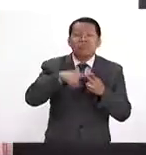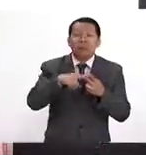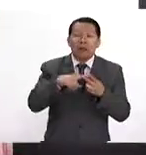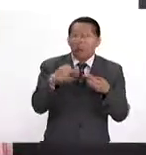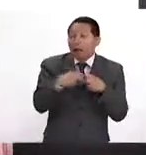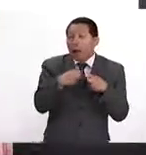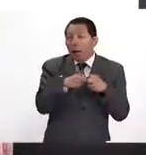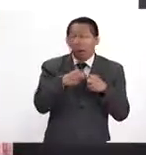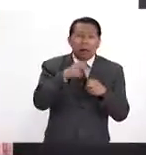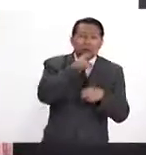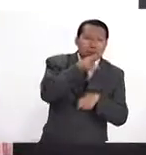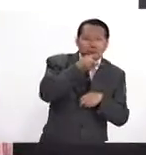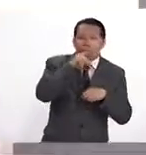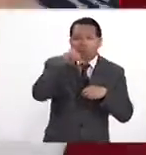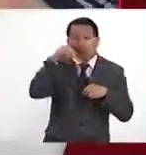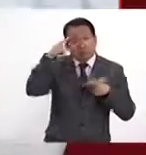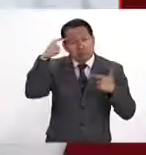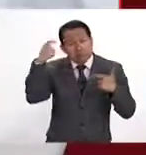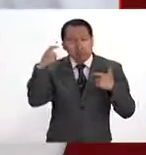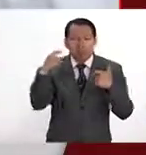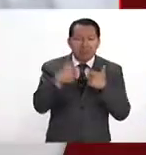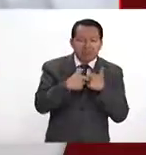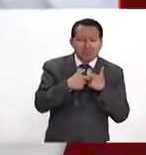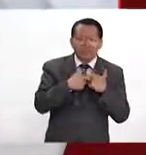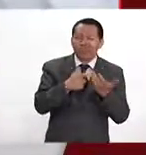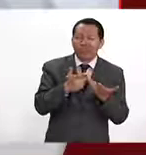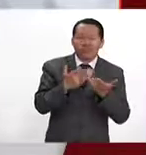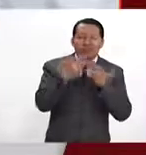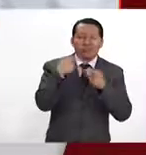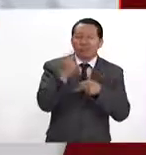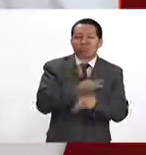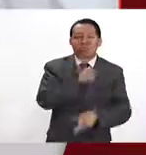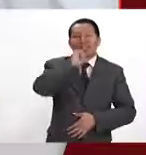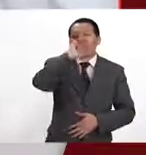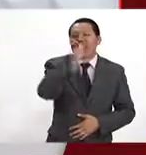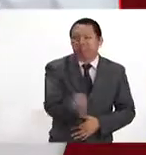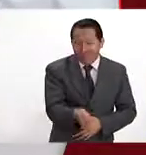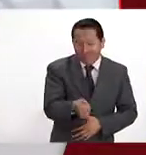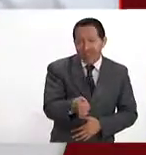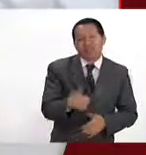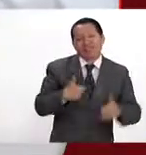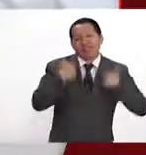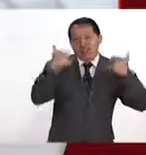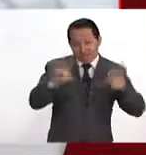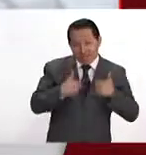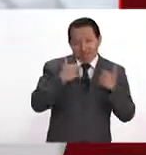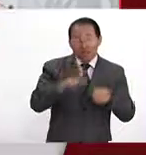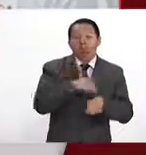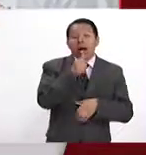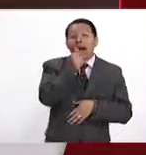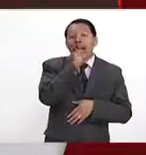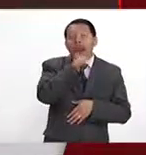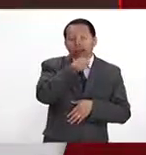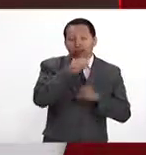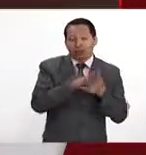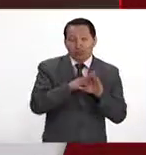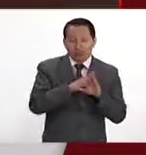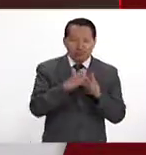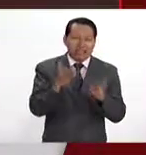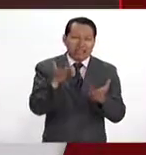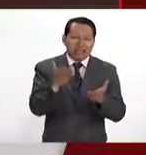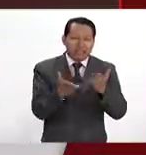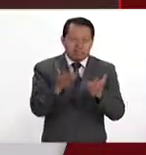y no pasaba nada. los 20 años, o sea, Sí, la vida no pasa. Sí, la vida ayuda. Porque tus arterias están, todavía hay un